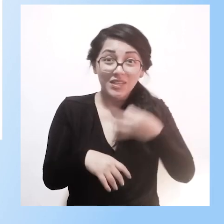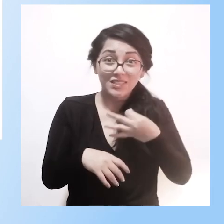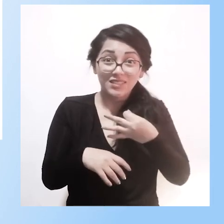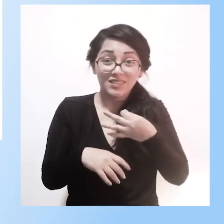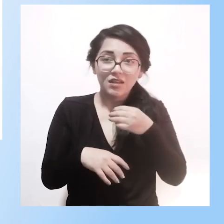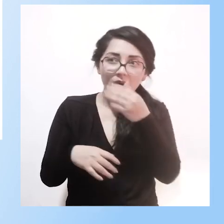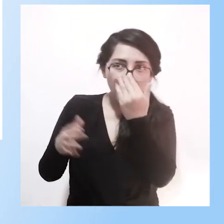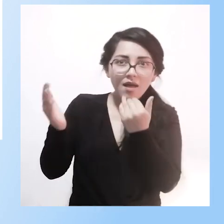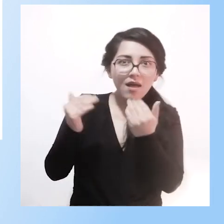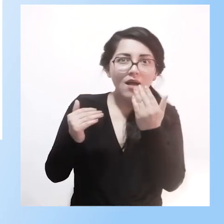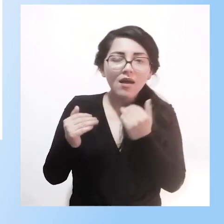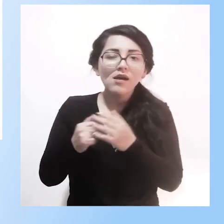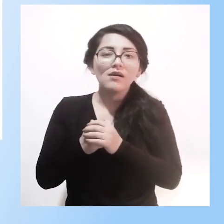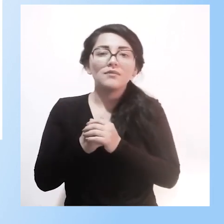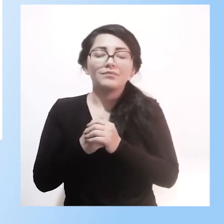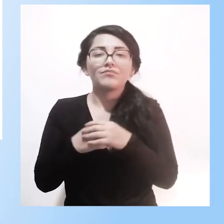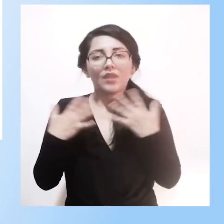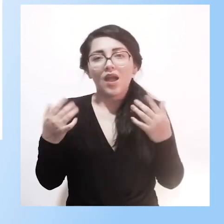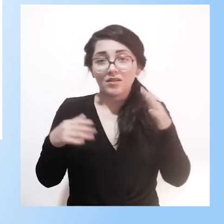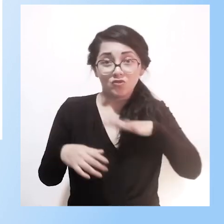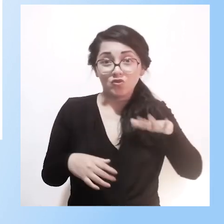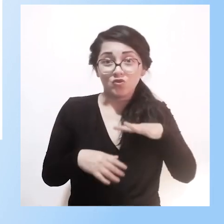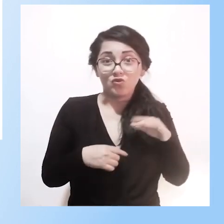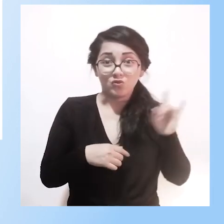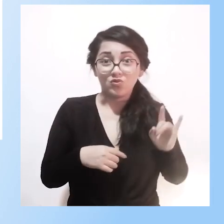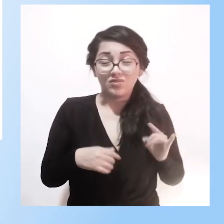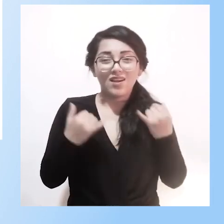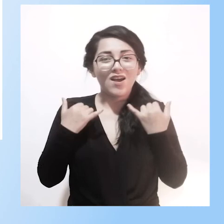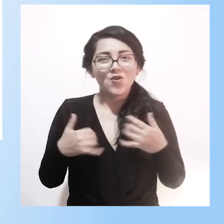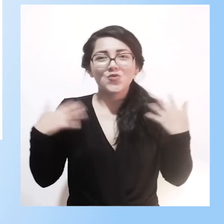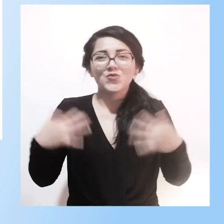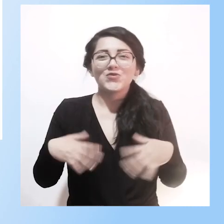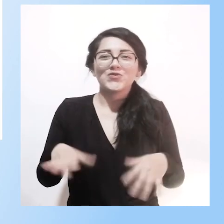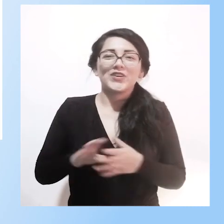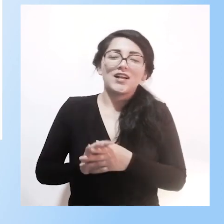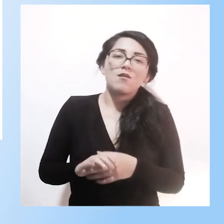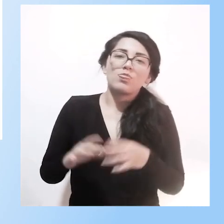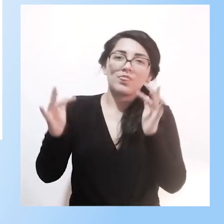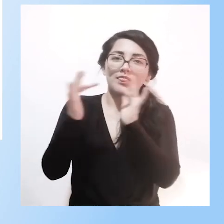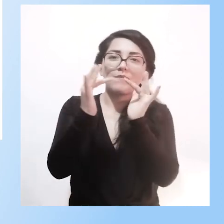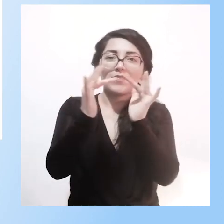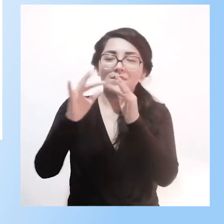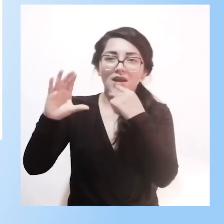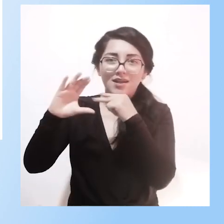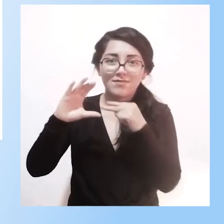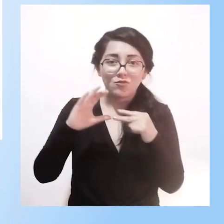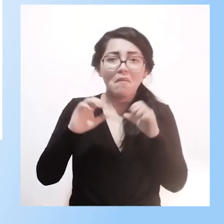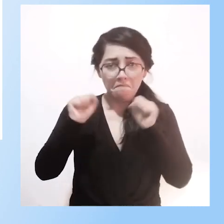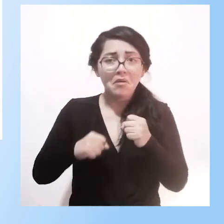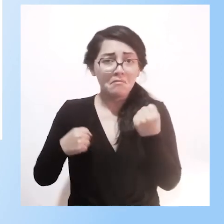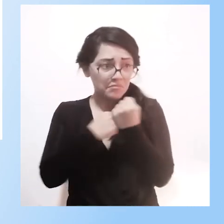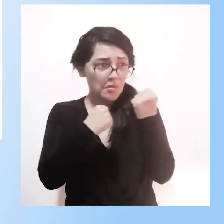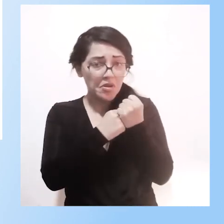nosotros por supuesto que ahora con esta conectividad podemos ofrecer apoyos a ustedes,